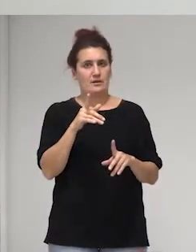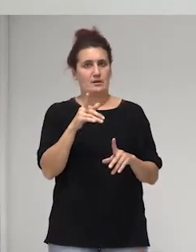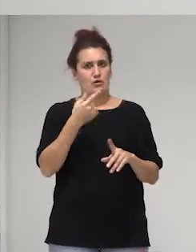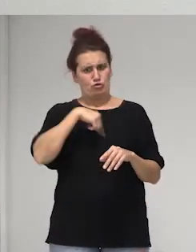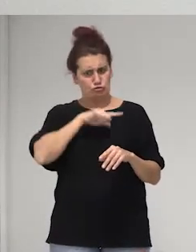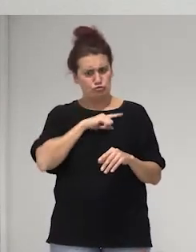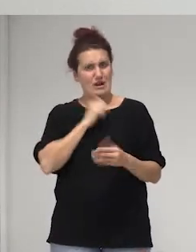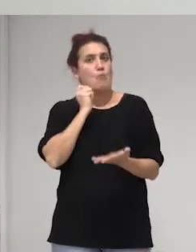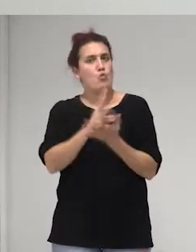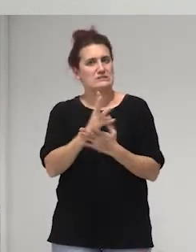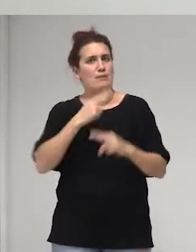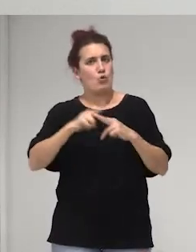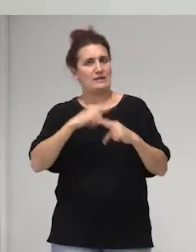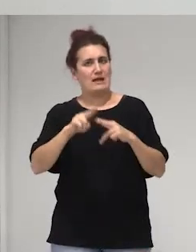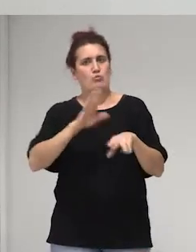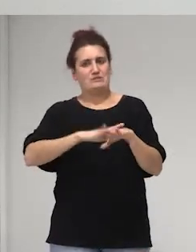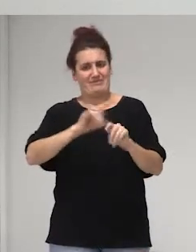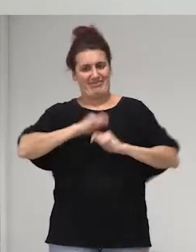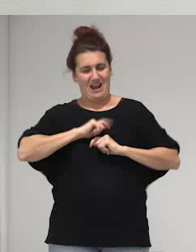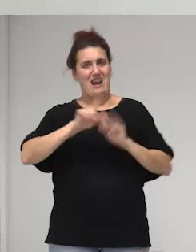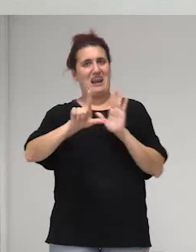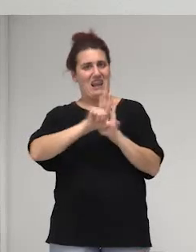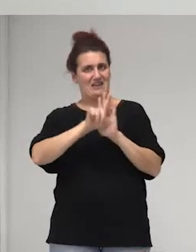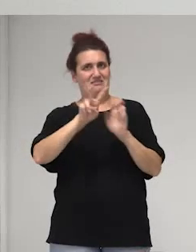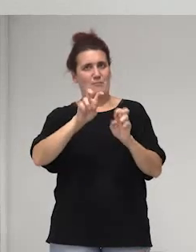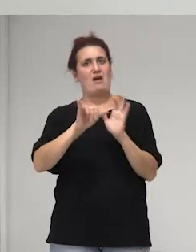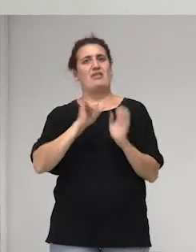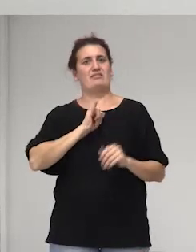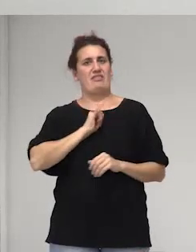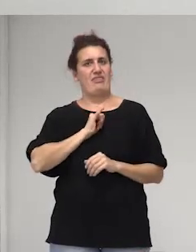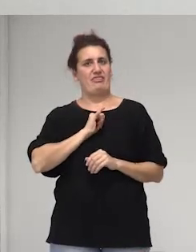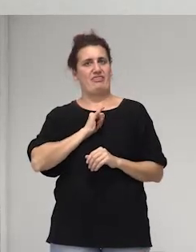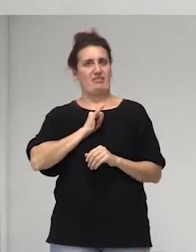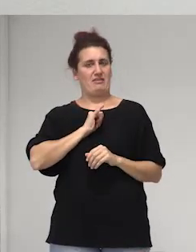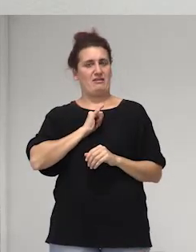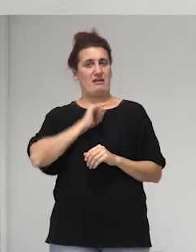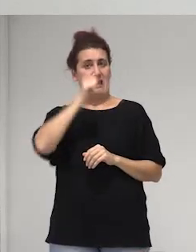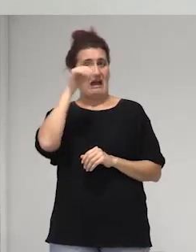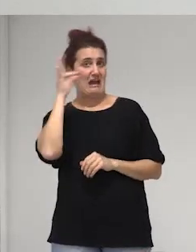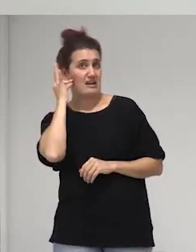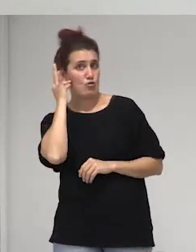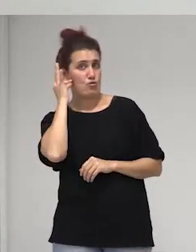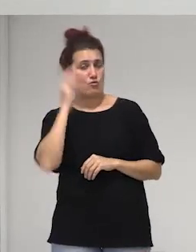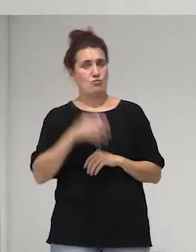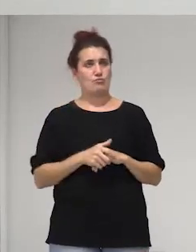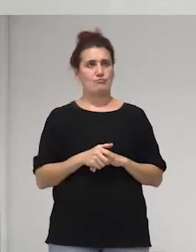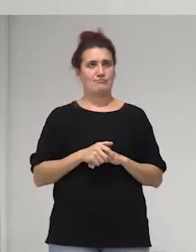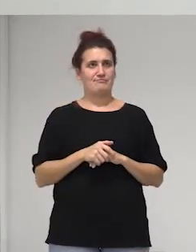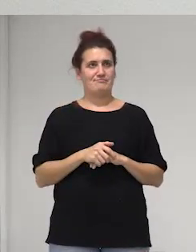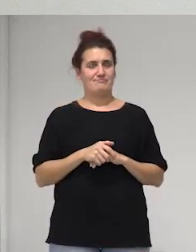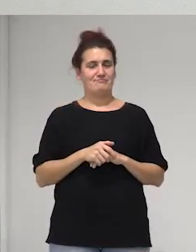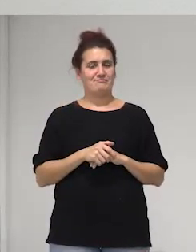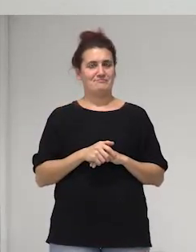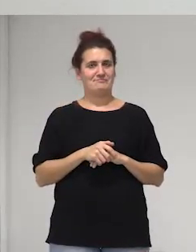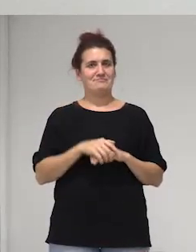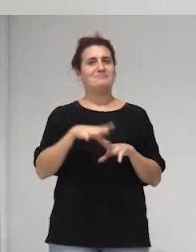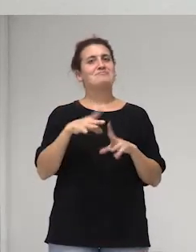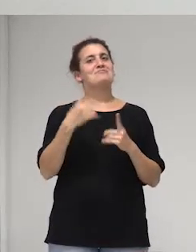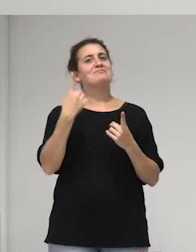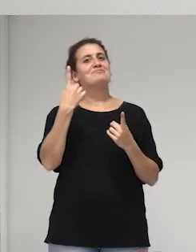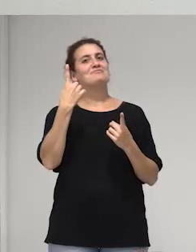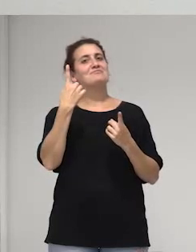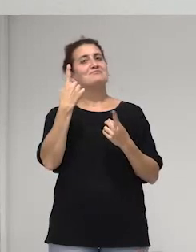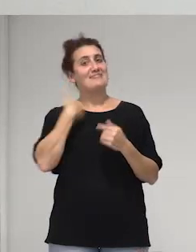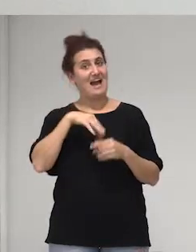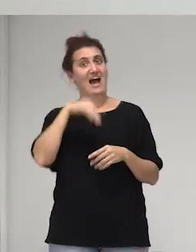políticas pues tener una ley de identidad de género bueno a lo que a todo esto en el 2018